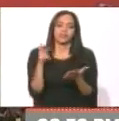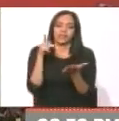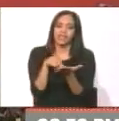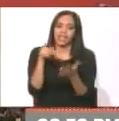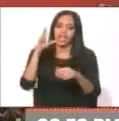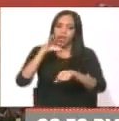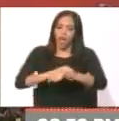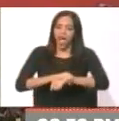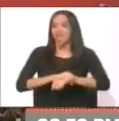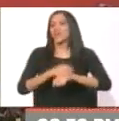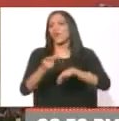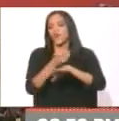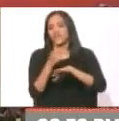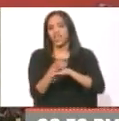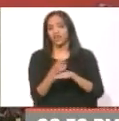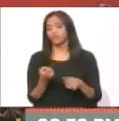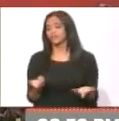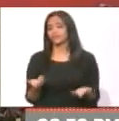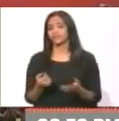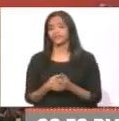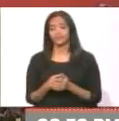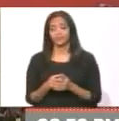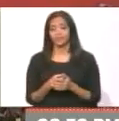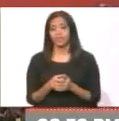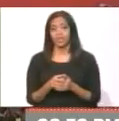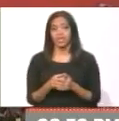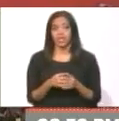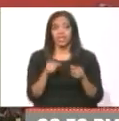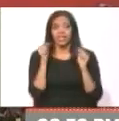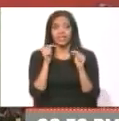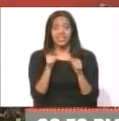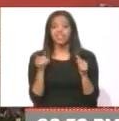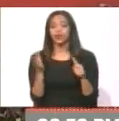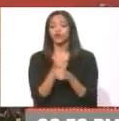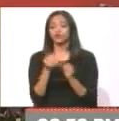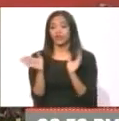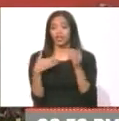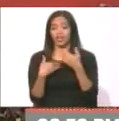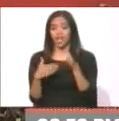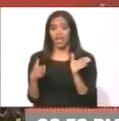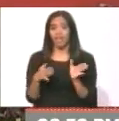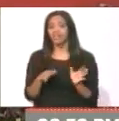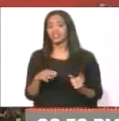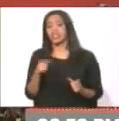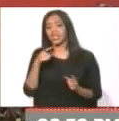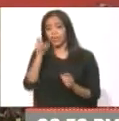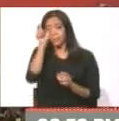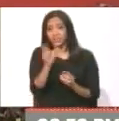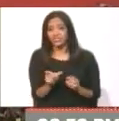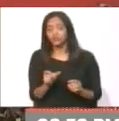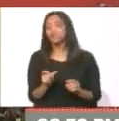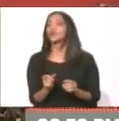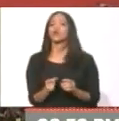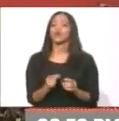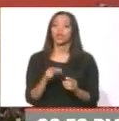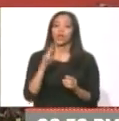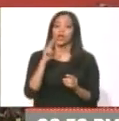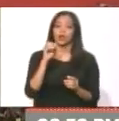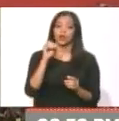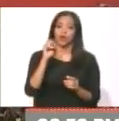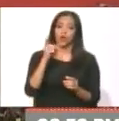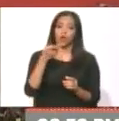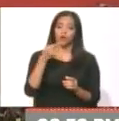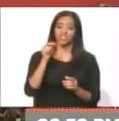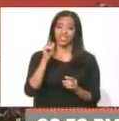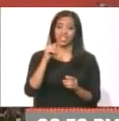por ahí, pues. Y lo detuvieron, pero no es ningún subvención. Y él se encontró una caja. Y este compañero, Rodríguez Rojas, cuando lo